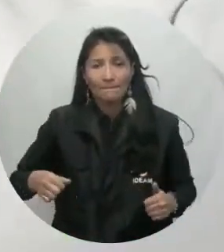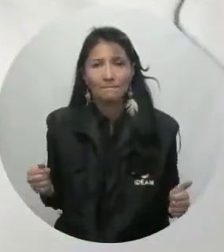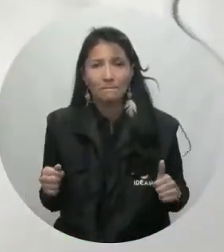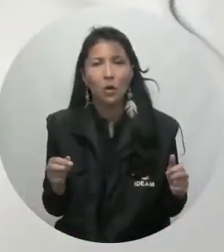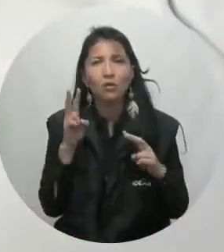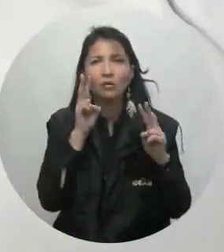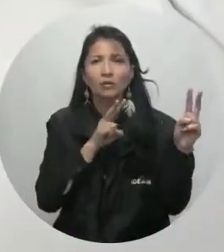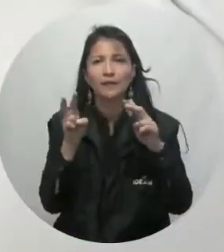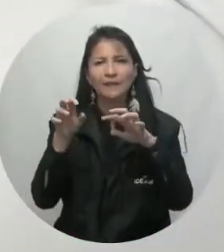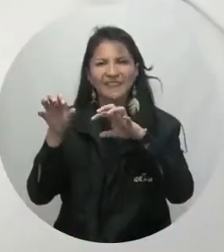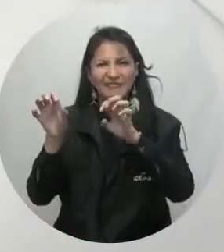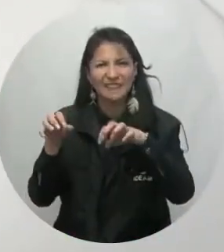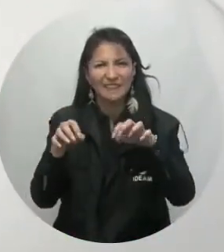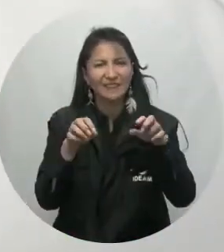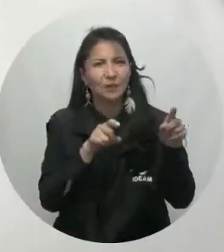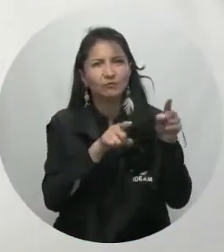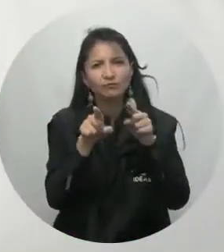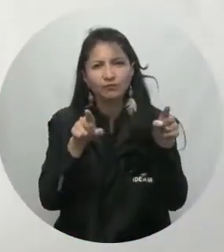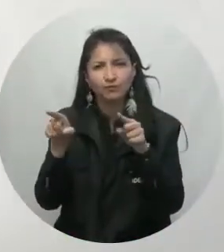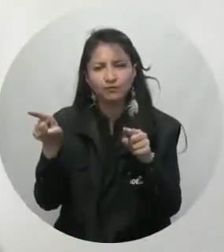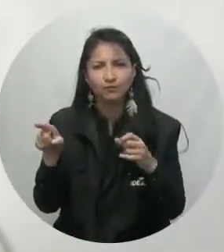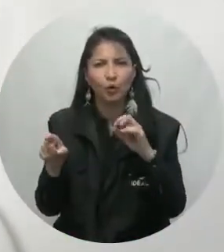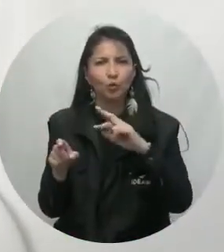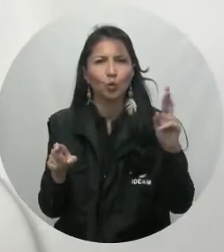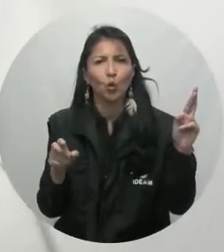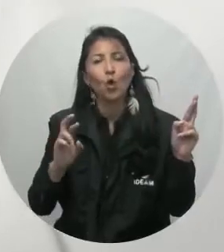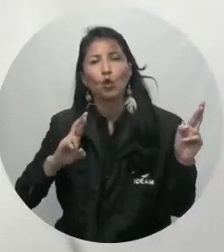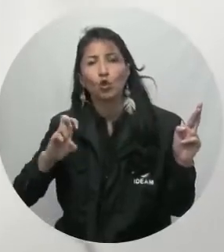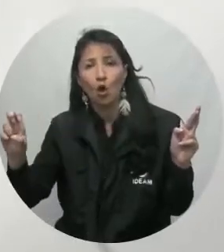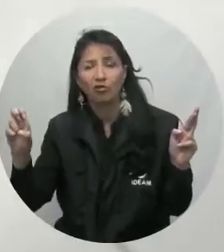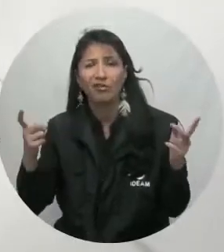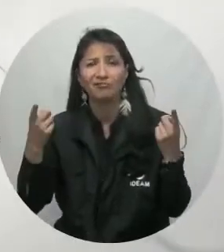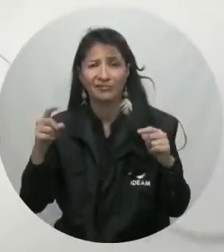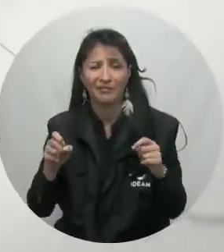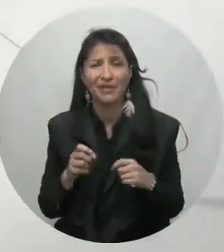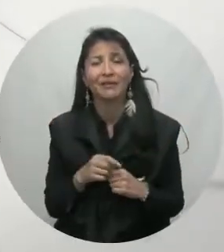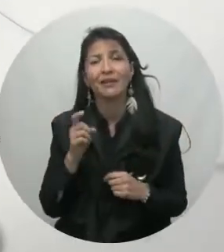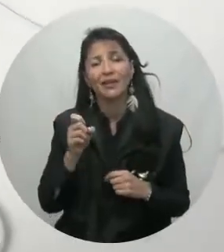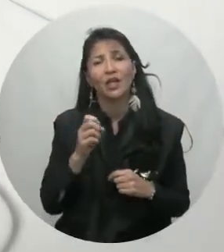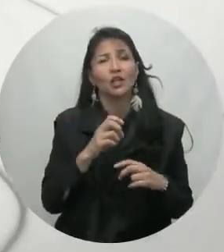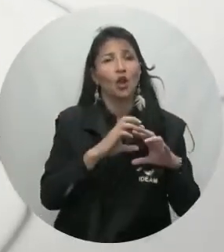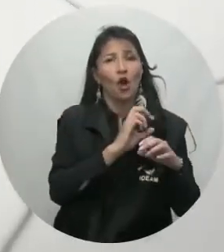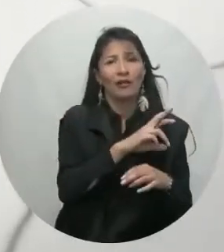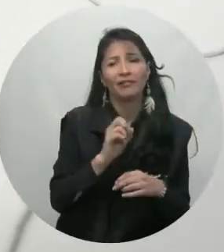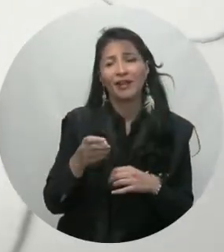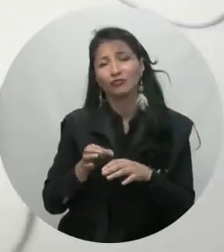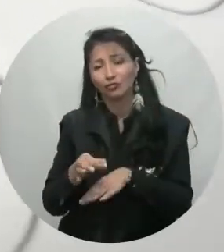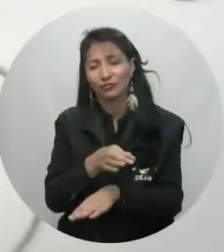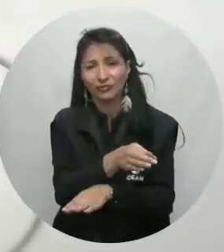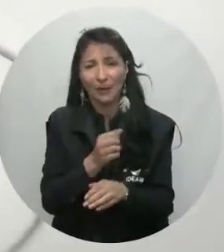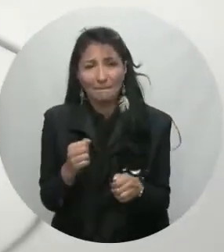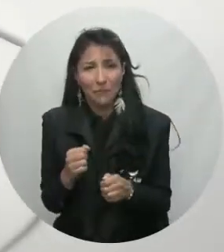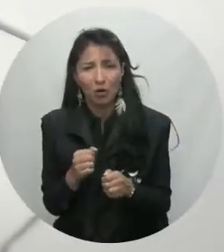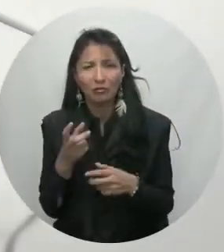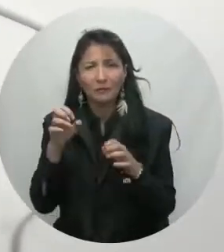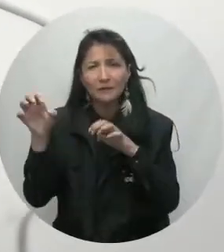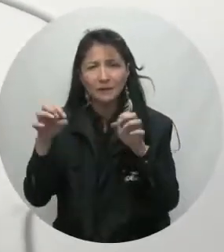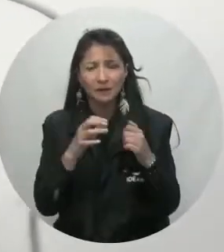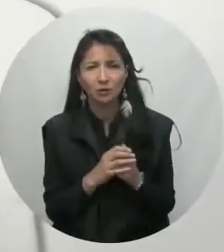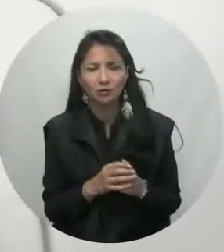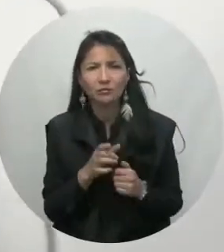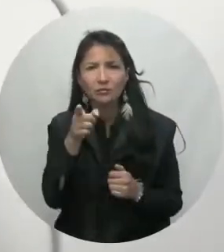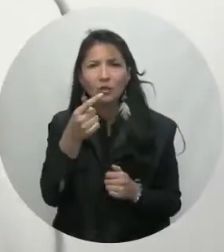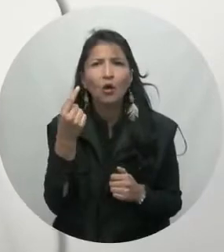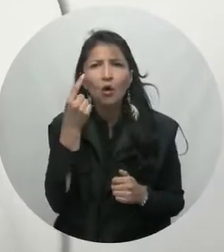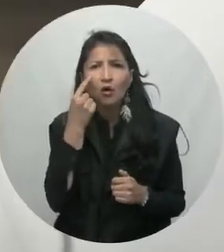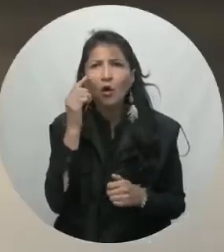Para la capital el pronóstico es de lloviznas presentes en zonas del sur y norte de la ciudad y en el occidente y norte de la sabana. Mucha atención